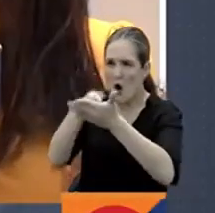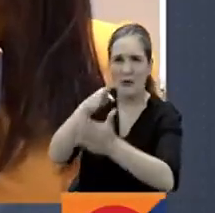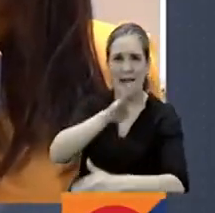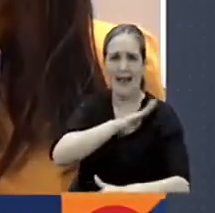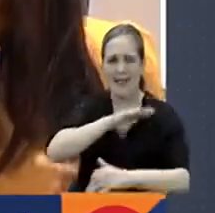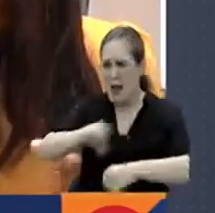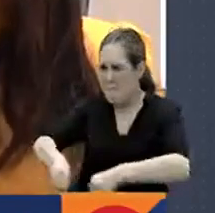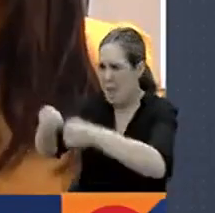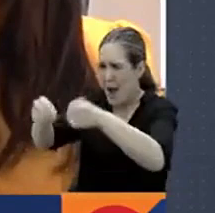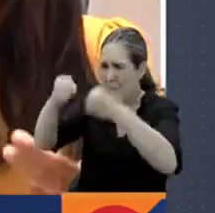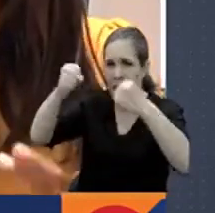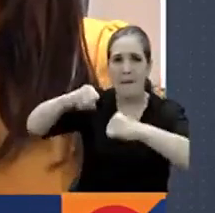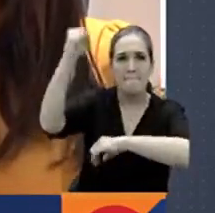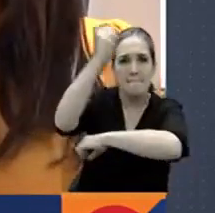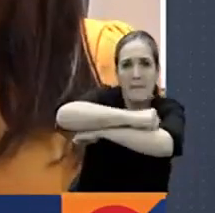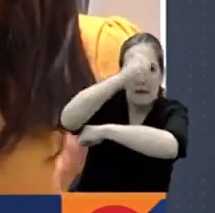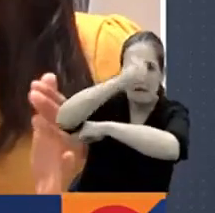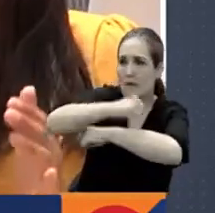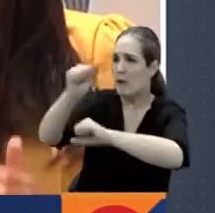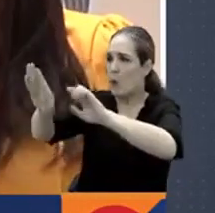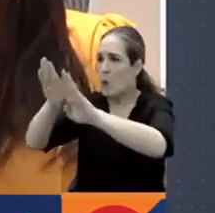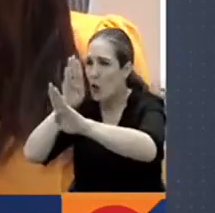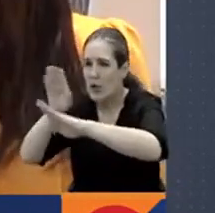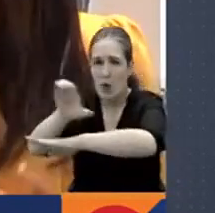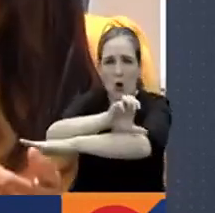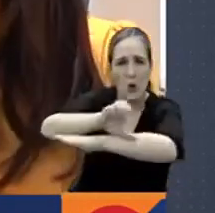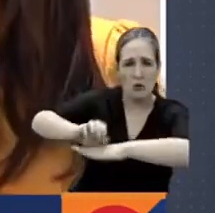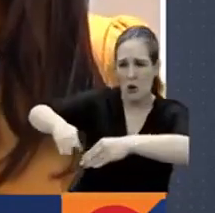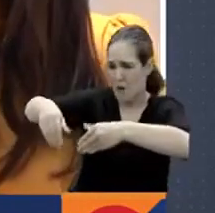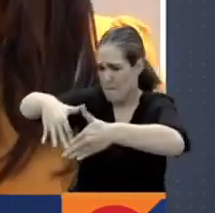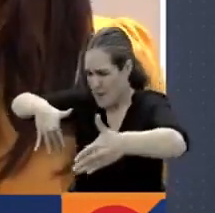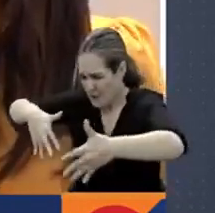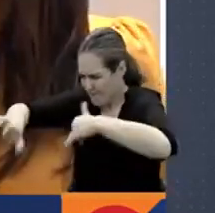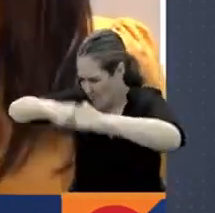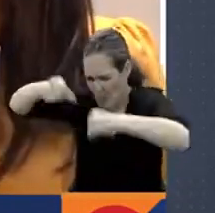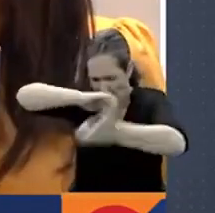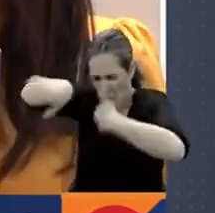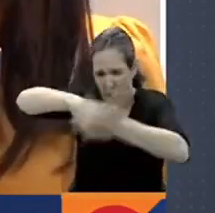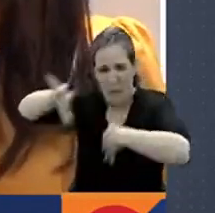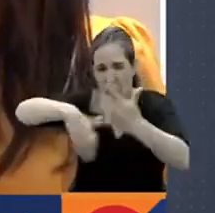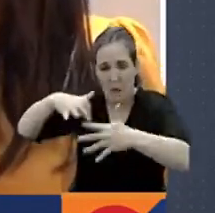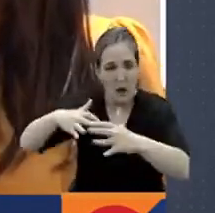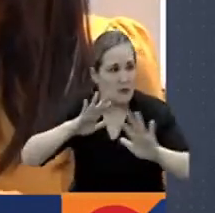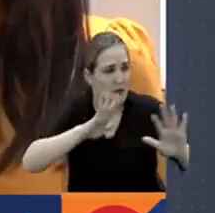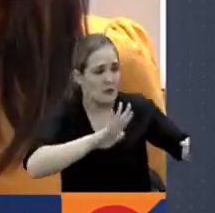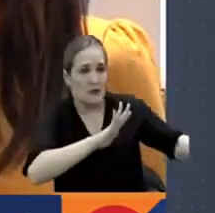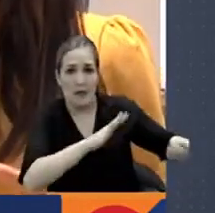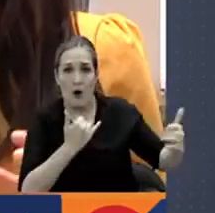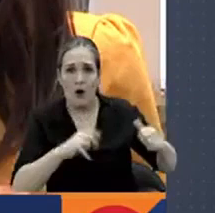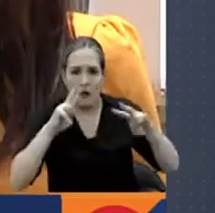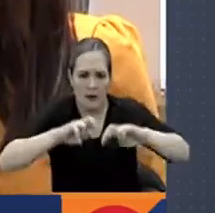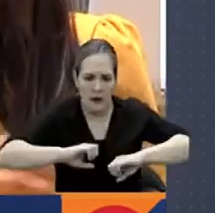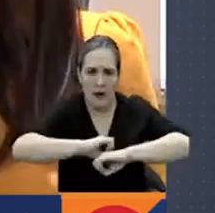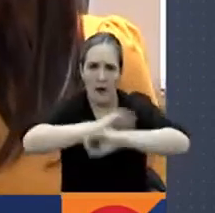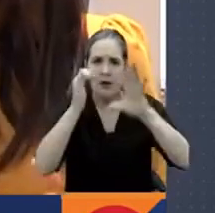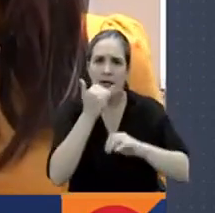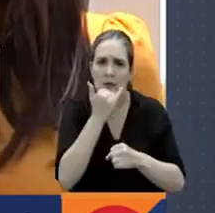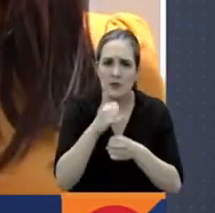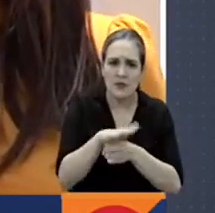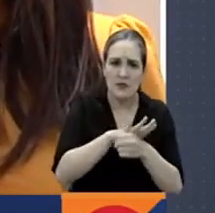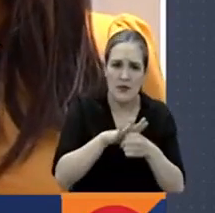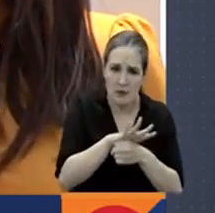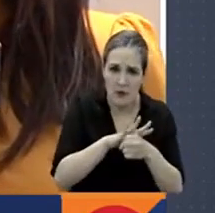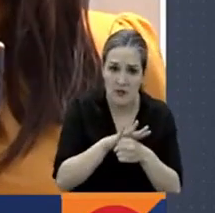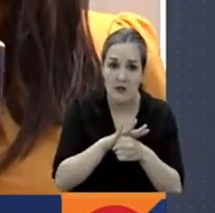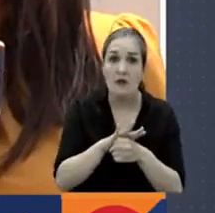dañando ventanas, puertas, computadores y documentos. Las autoridades están en la investigación para esclarecer los hechos del cual